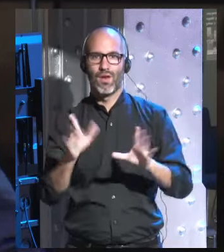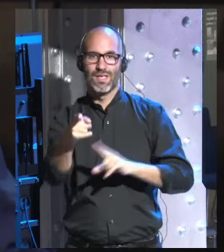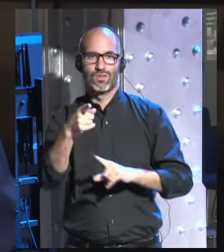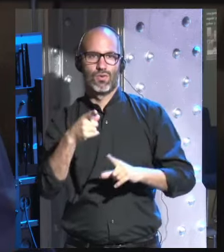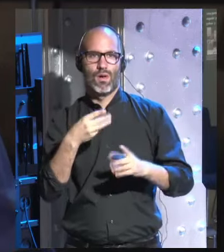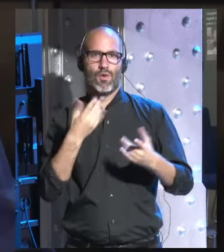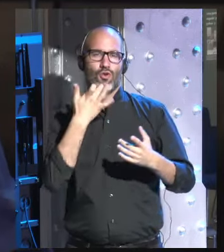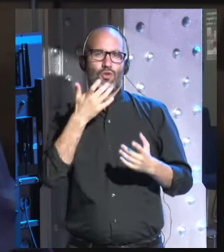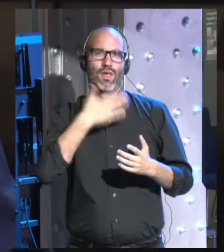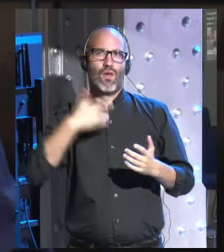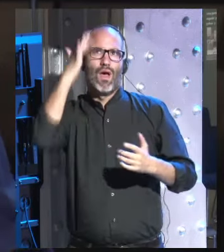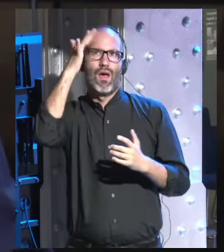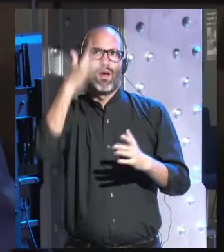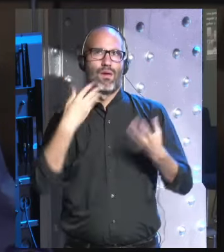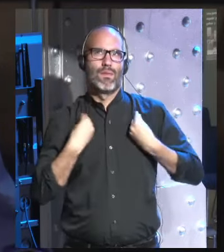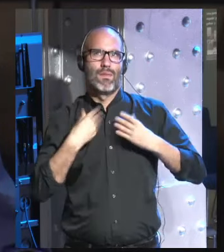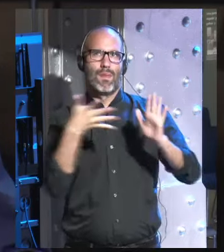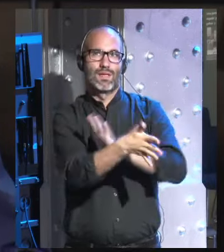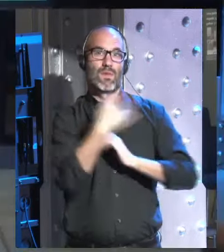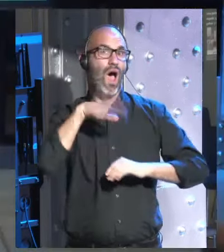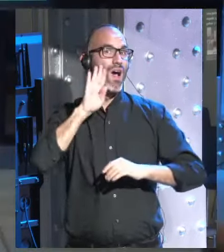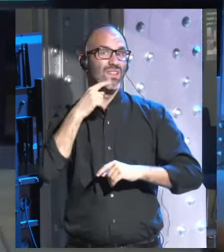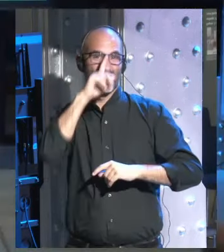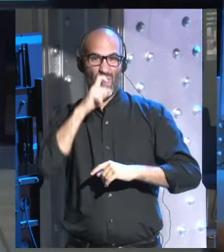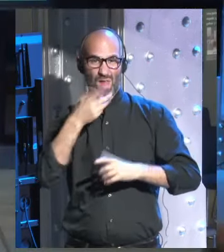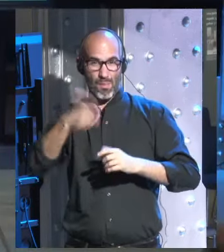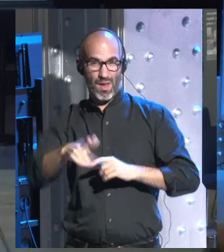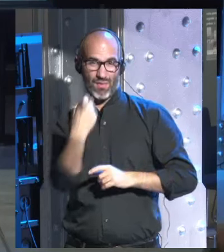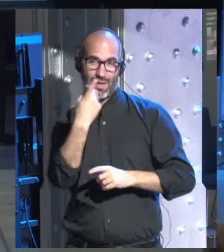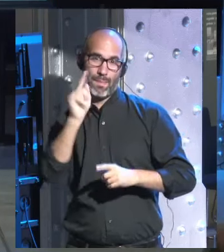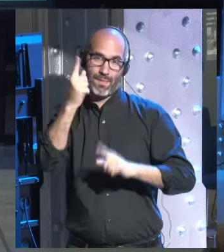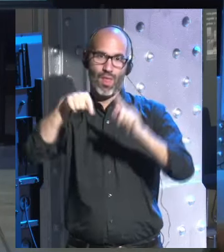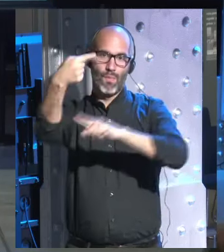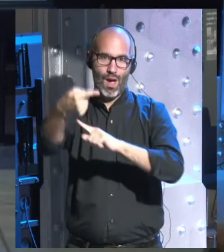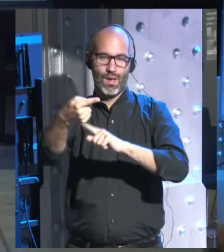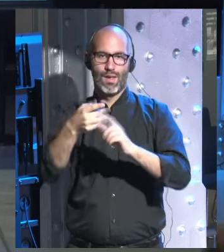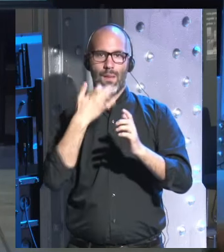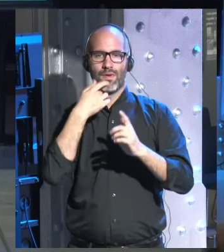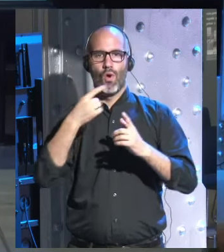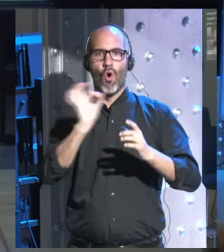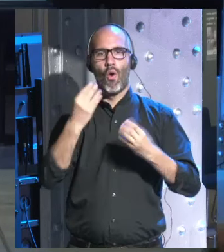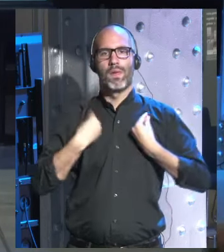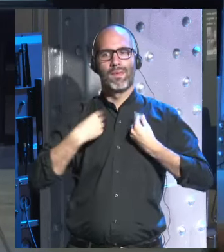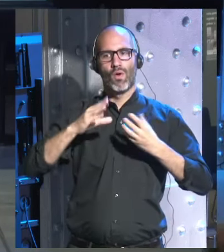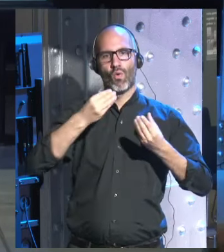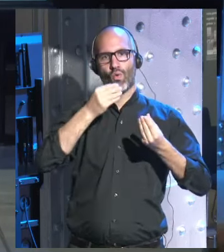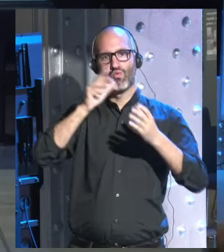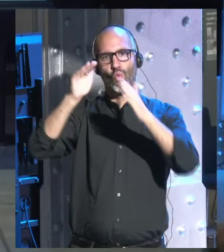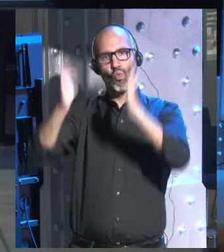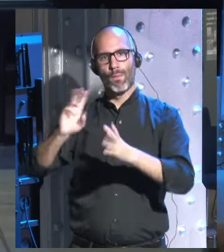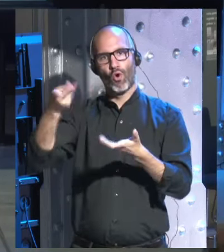había que dejarlo para más tarde porque había que morir primero ¿recordáis? podemos tener esa fantasía de vivir en otro cuerpo de